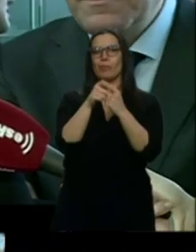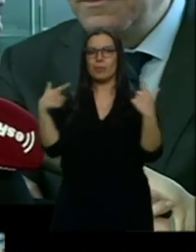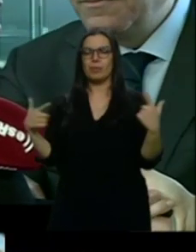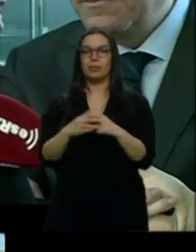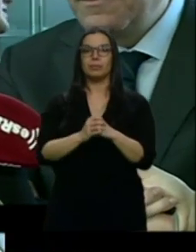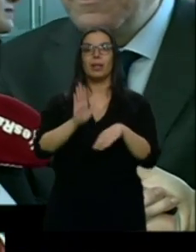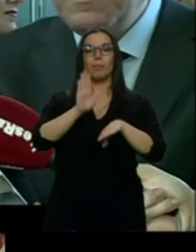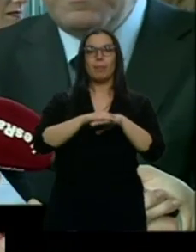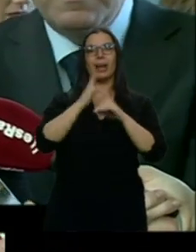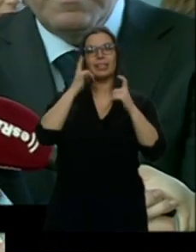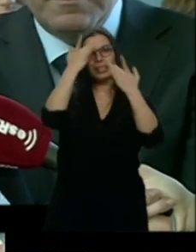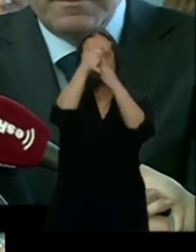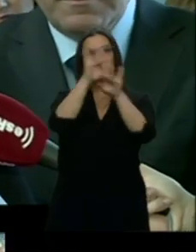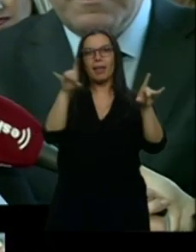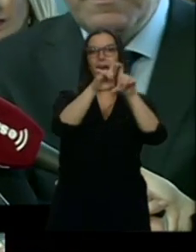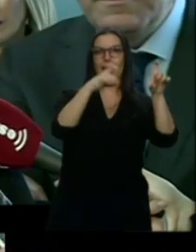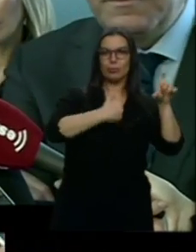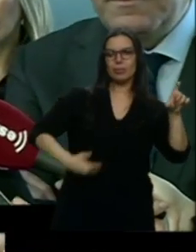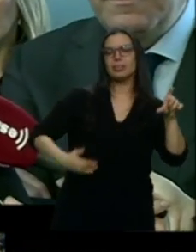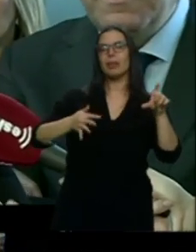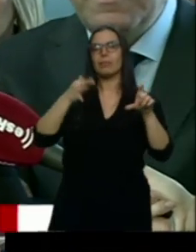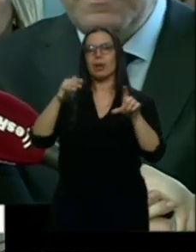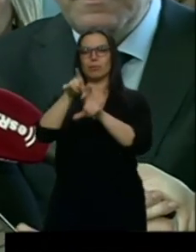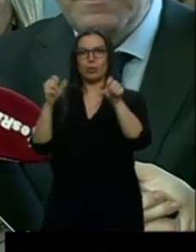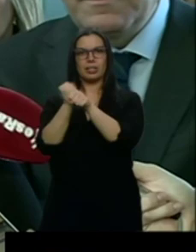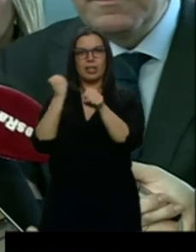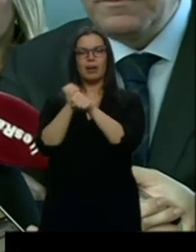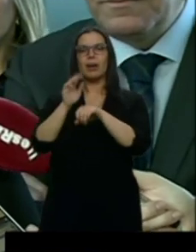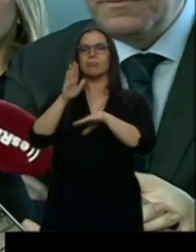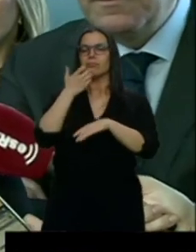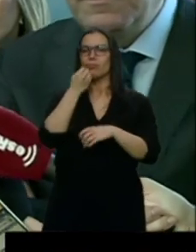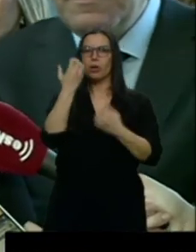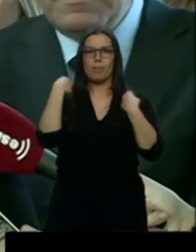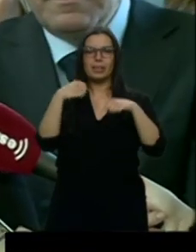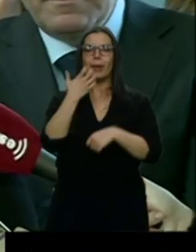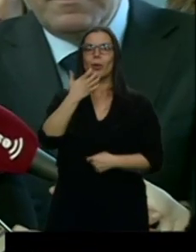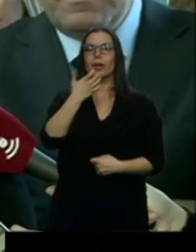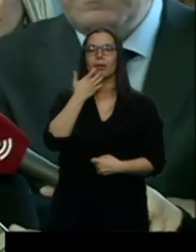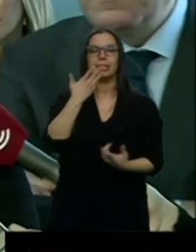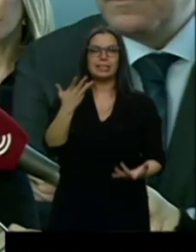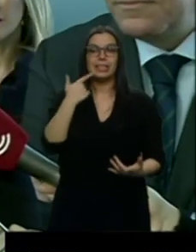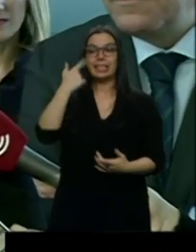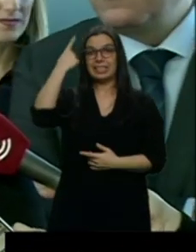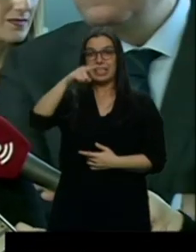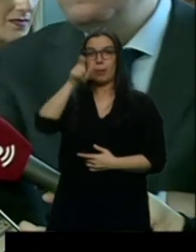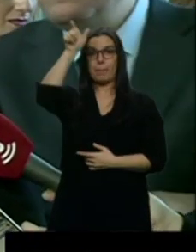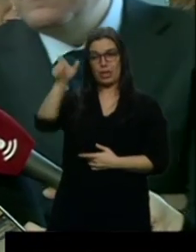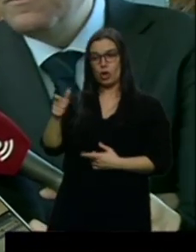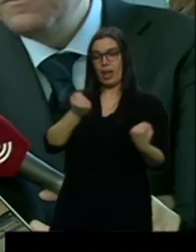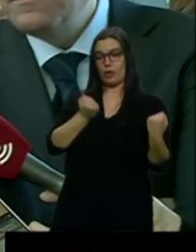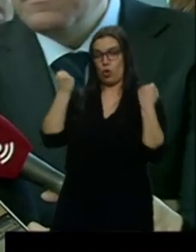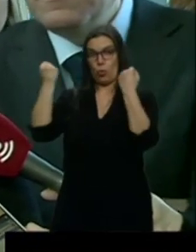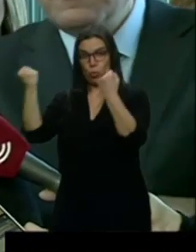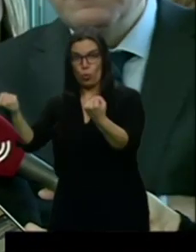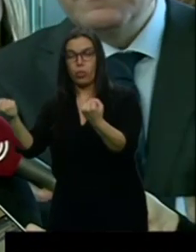para que con estas buenas prácticas se reduzcan los accidentes de tráfico. Como por ejemplo no llamar al teléfono móvil cuando se sabe que se está trabajando, que se está conduciendo.